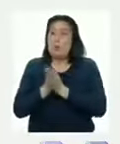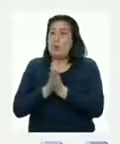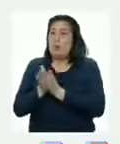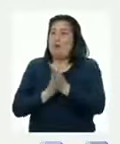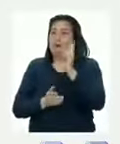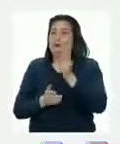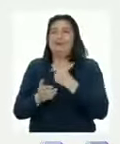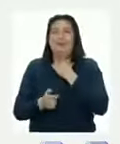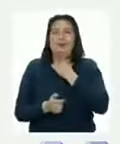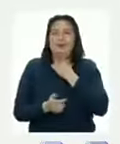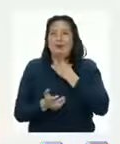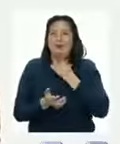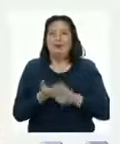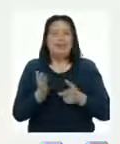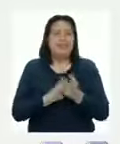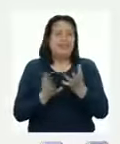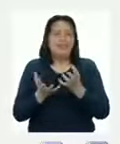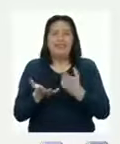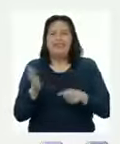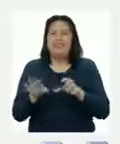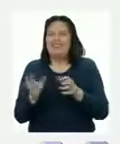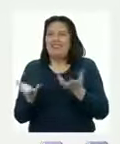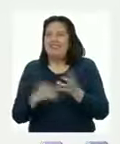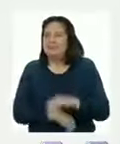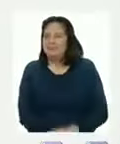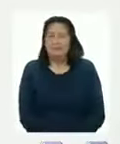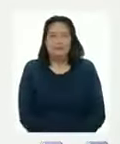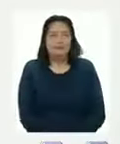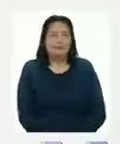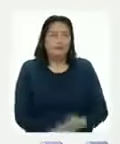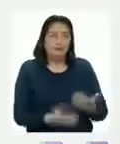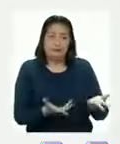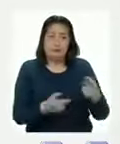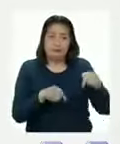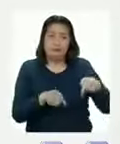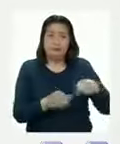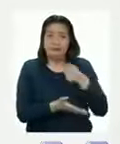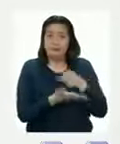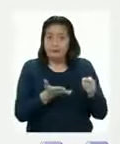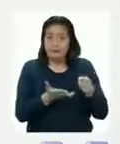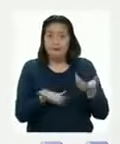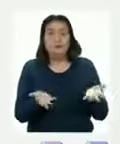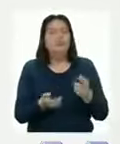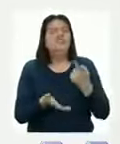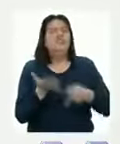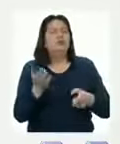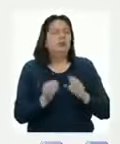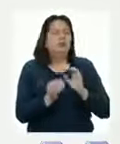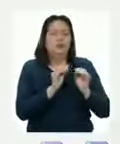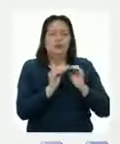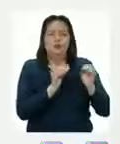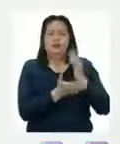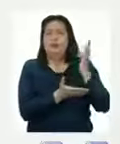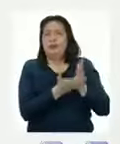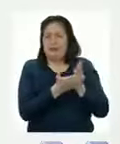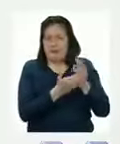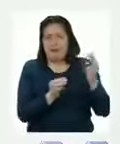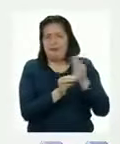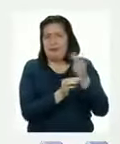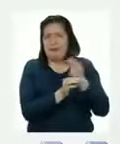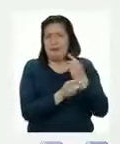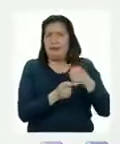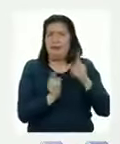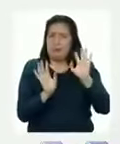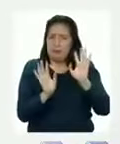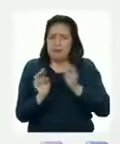profesor, ya me dio curiosidad ¿Qué haremos en la actividad de hoy? El desafío de esta semana será resolver un problema matemático,